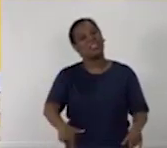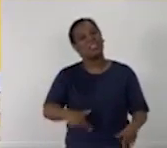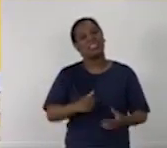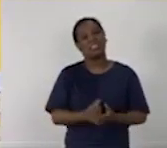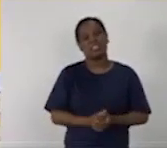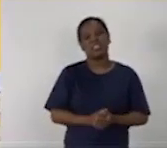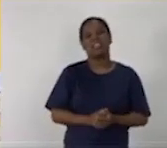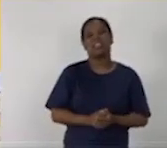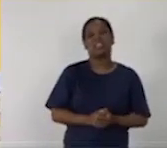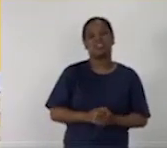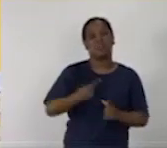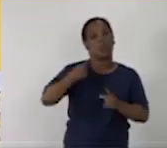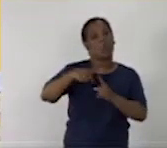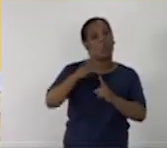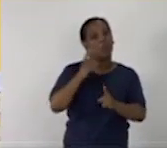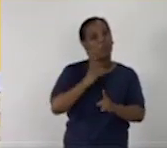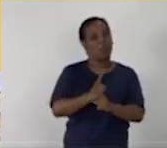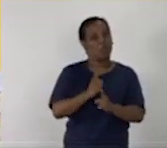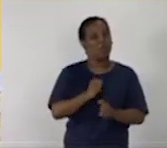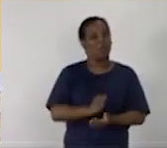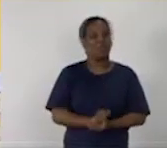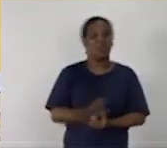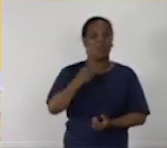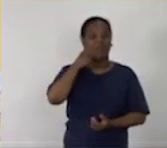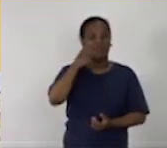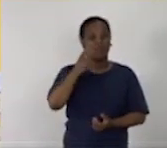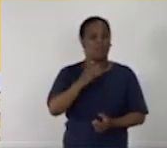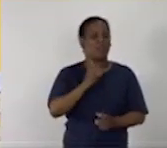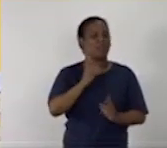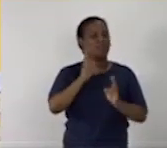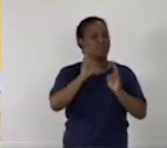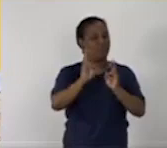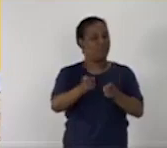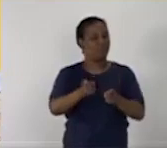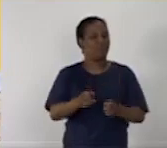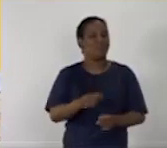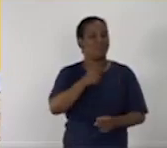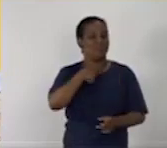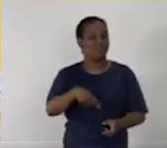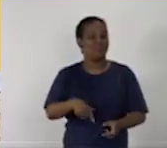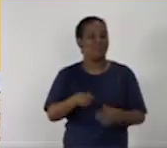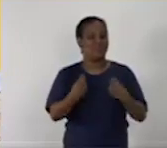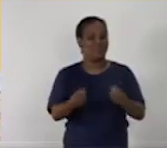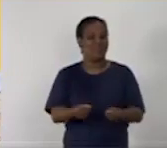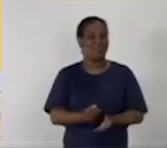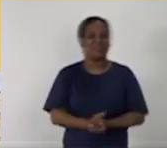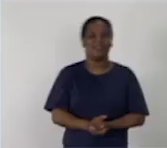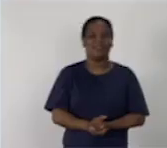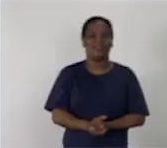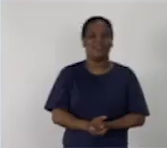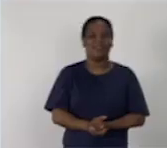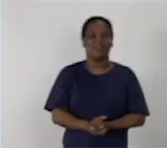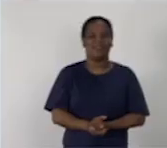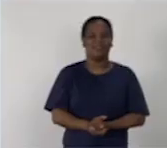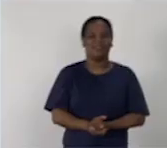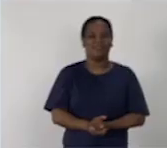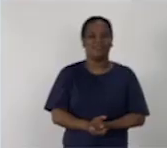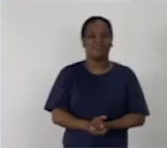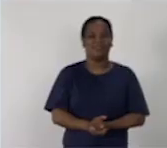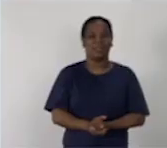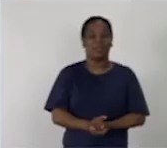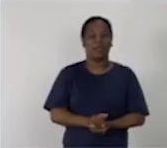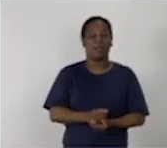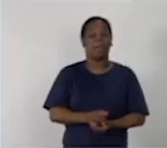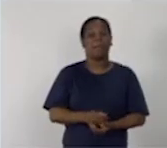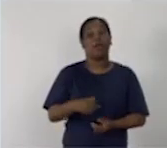nuestro encuentro. ¿Me equivoco? Claro que no. Vean las propuestas de ejercicios que les traigo. Para